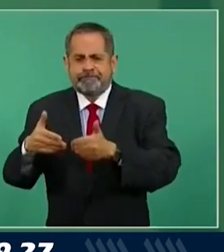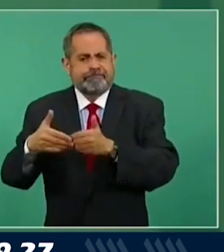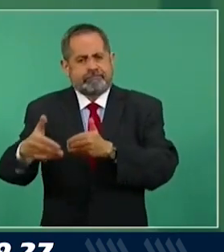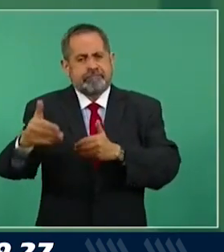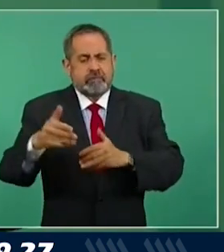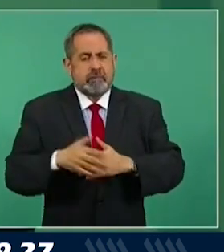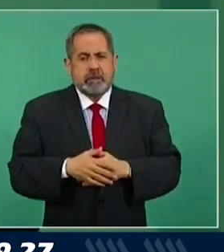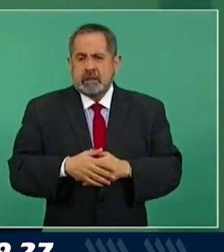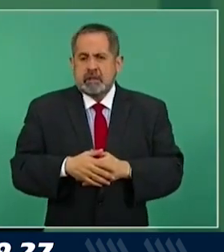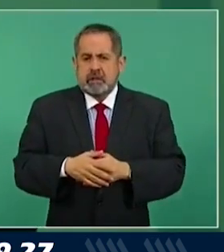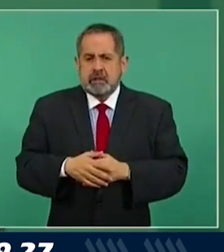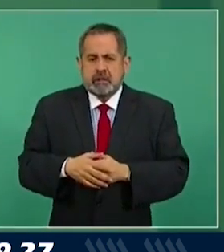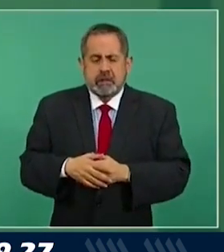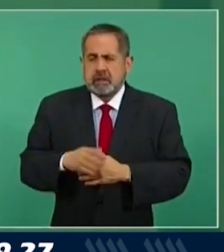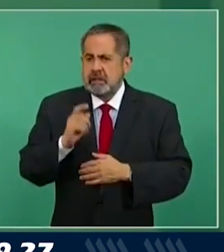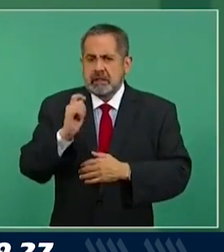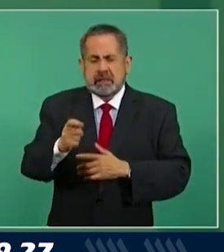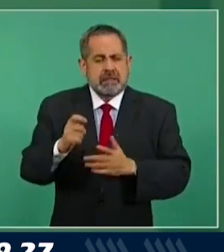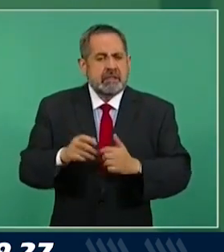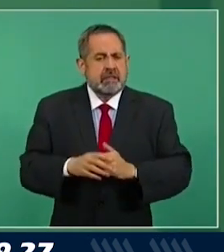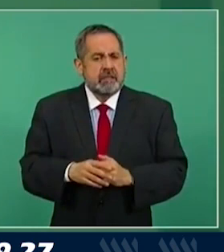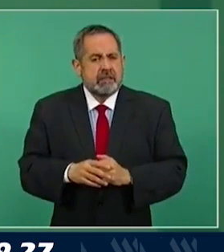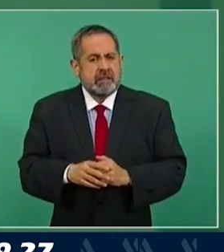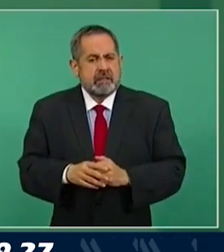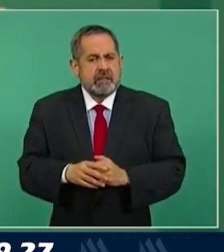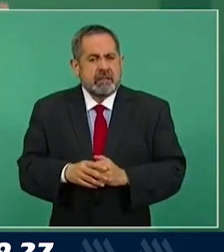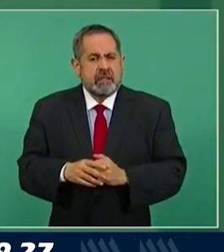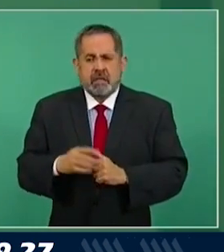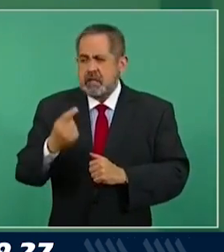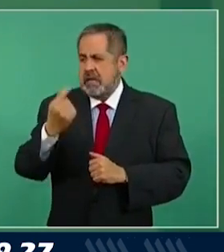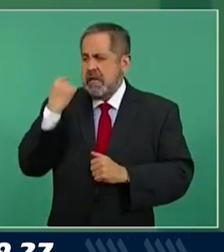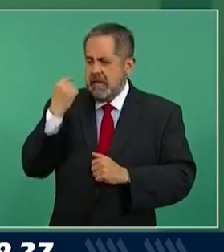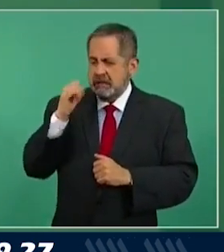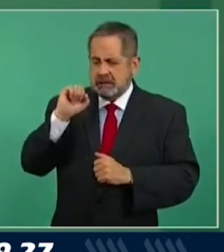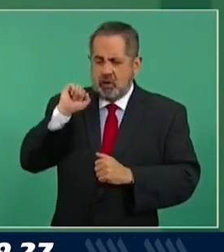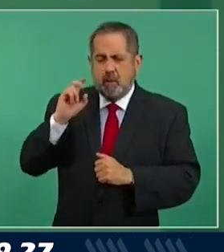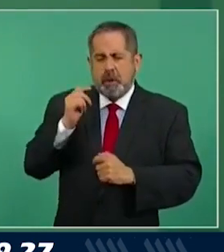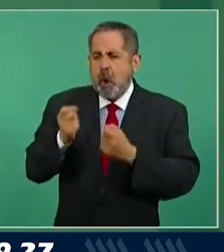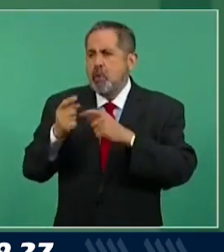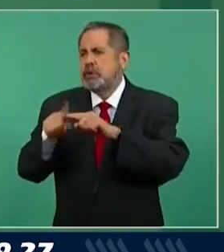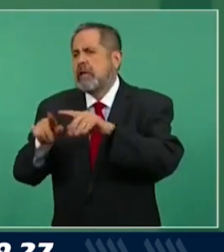El fin de semana, en efecto, se llevaron a cabo unos cambios.